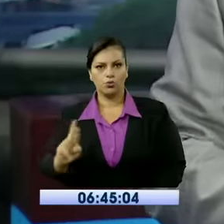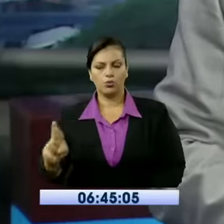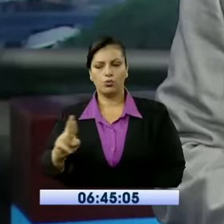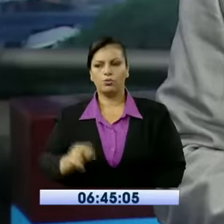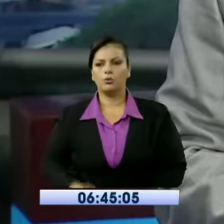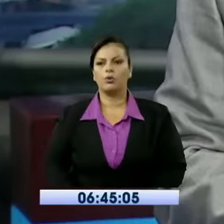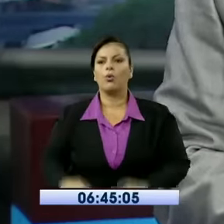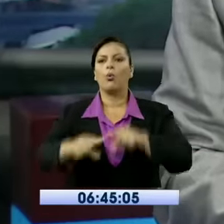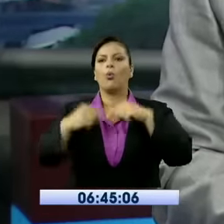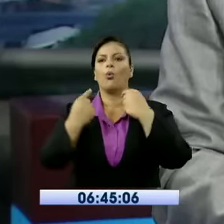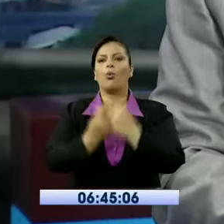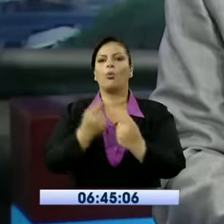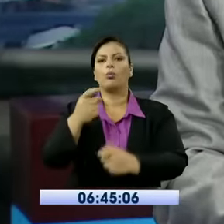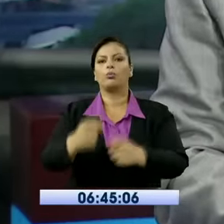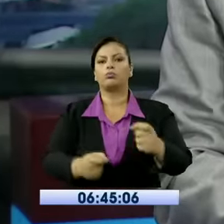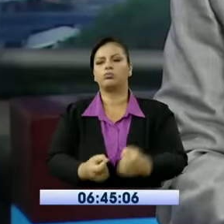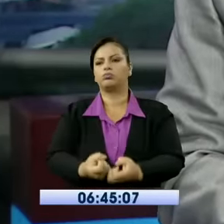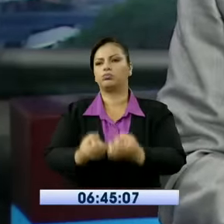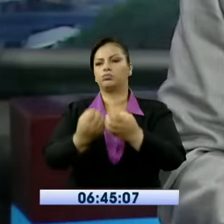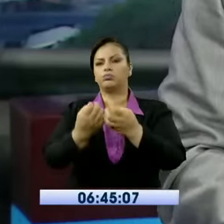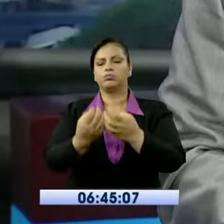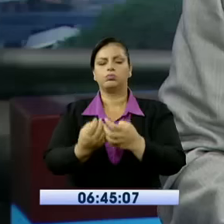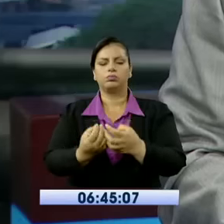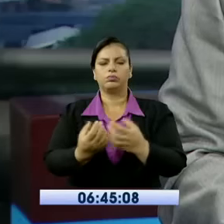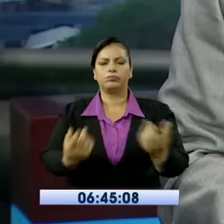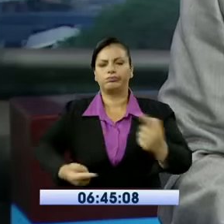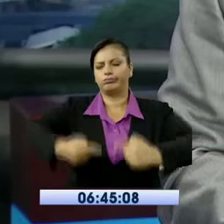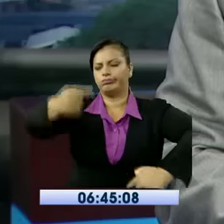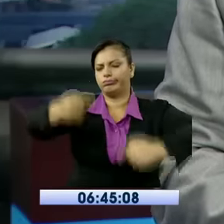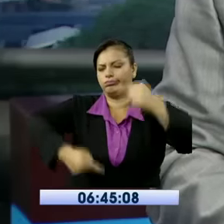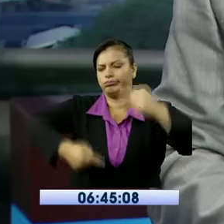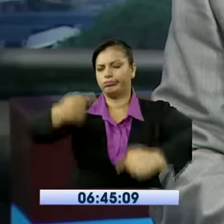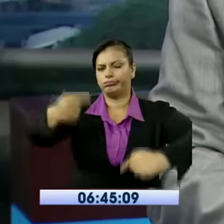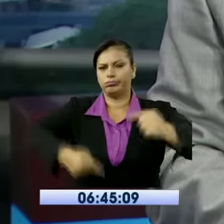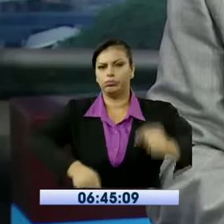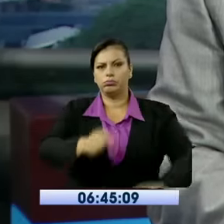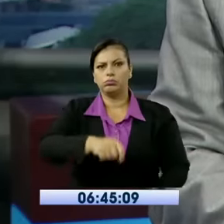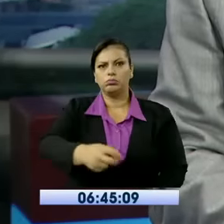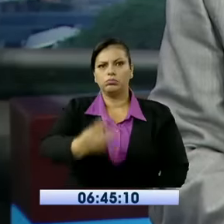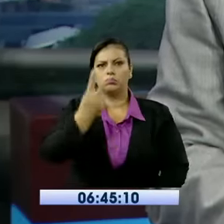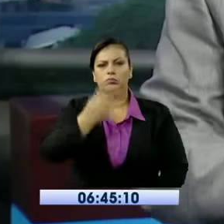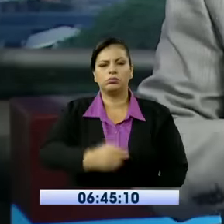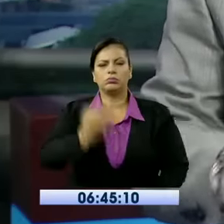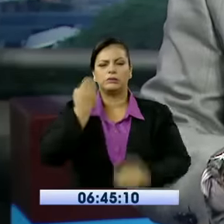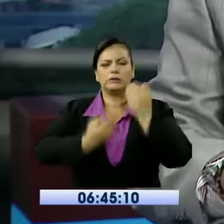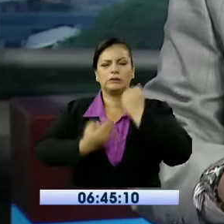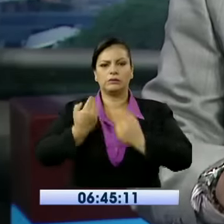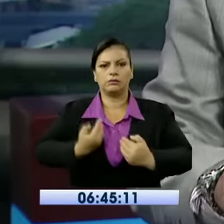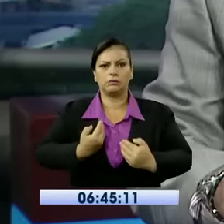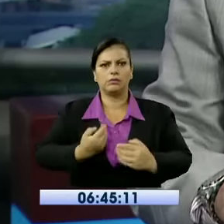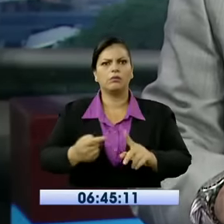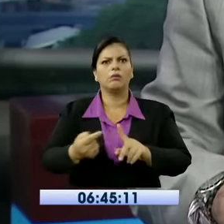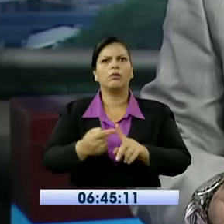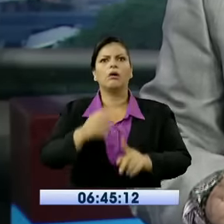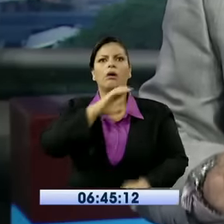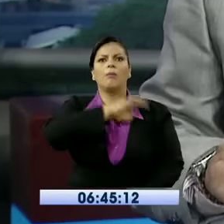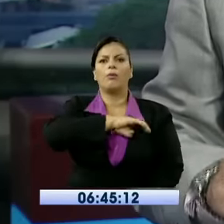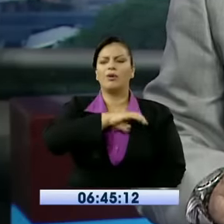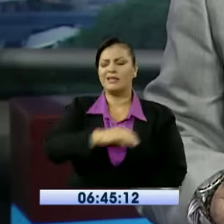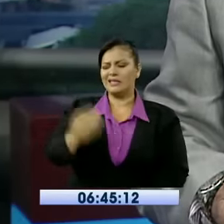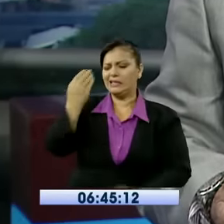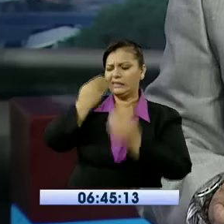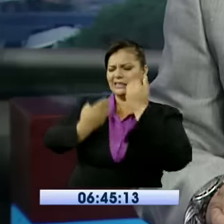enfrentamiento dejando dos heridos. Uno de ellos es un policía que trató de calmar los ánimos. Hay